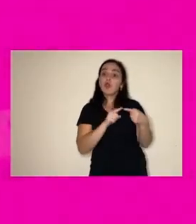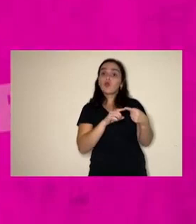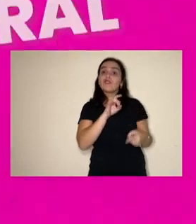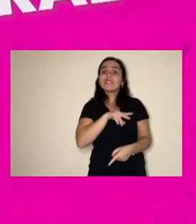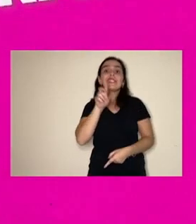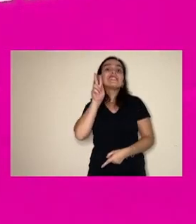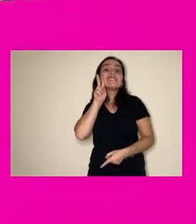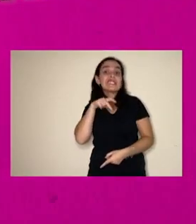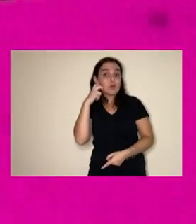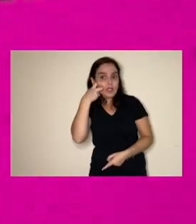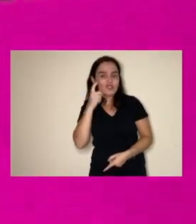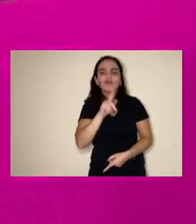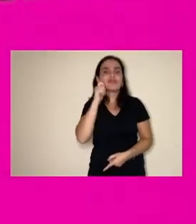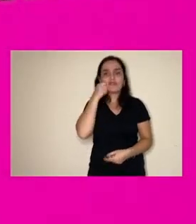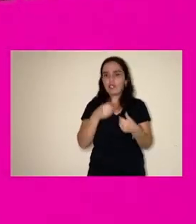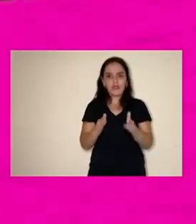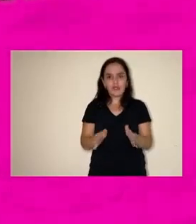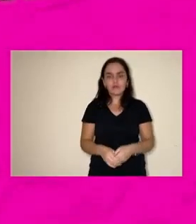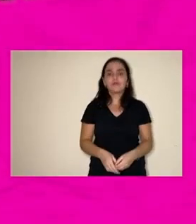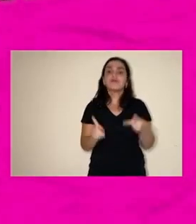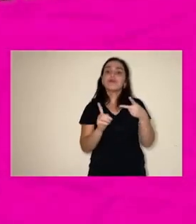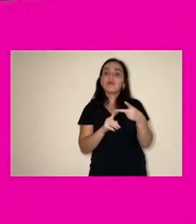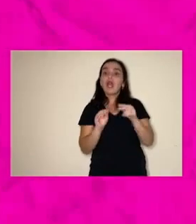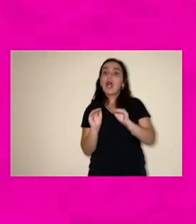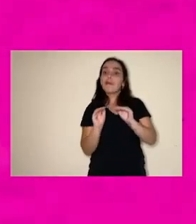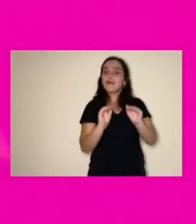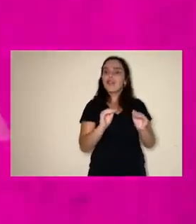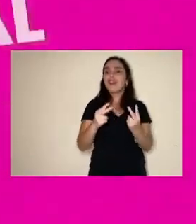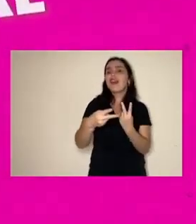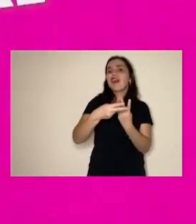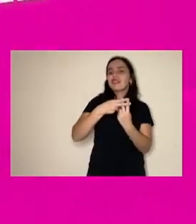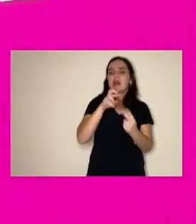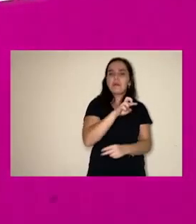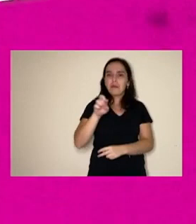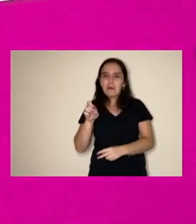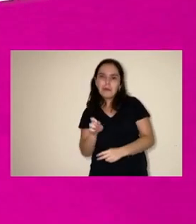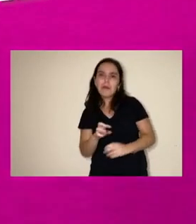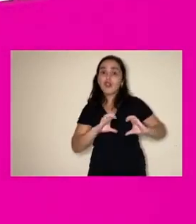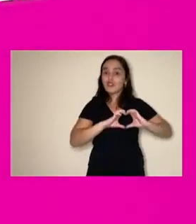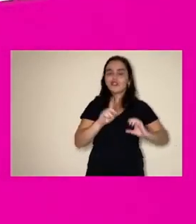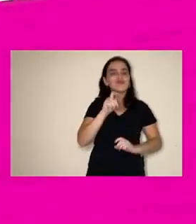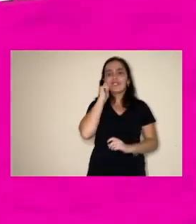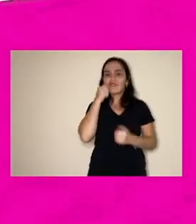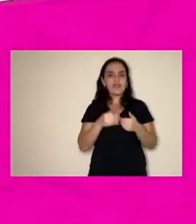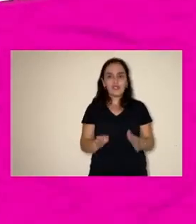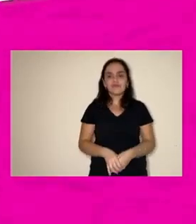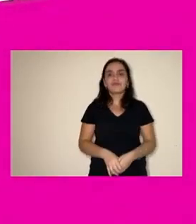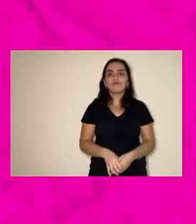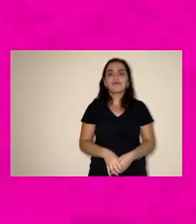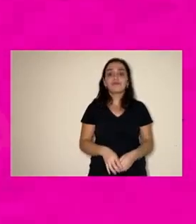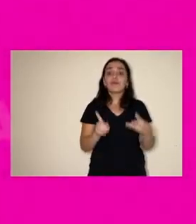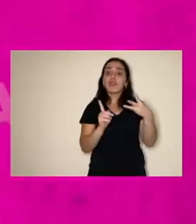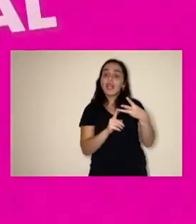Un Chile Sin humanidad No es liberal Apoyar A papitos corazón No es liberal